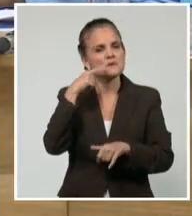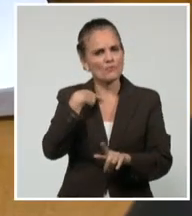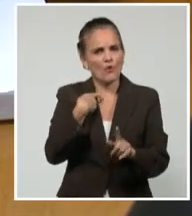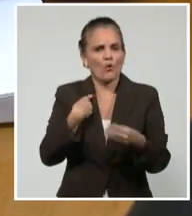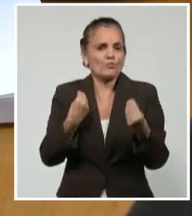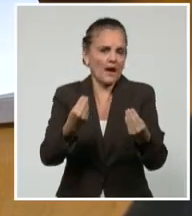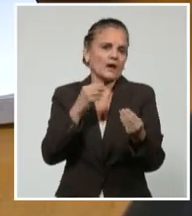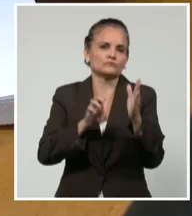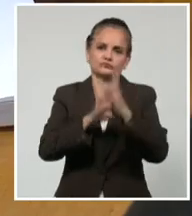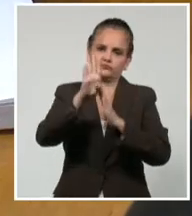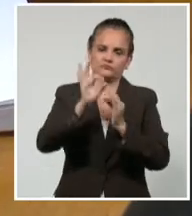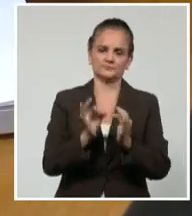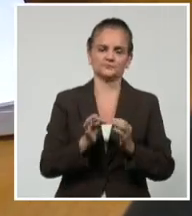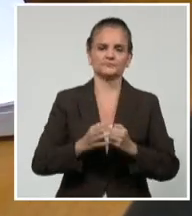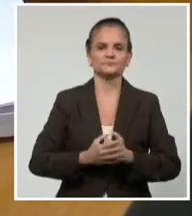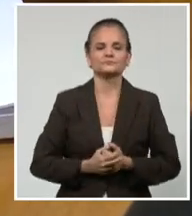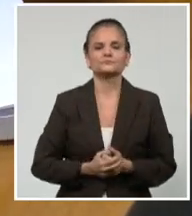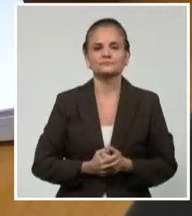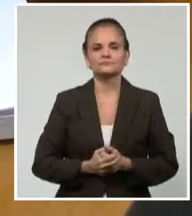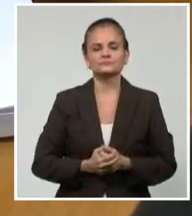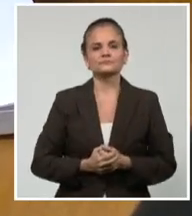Griselis Moreno, Sistema Informativo de la Televisión Cubana.